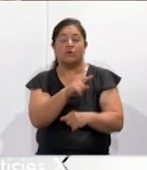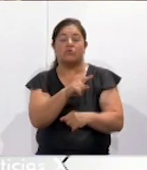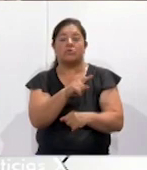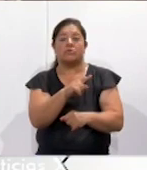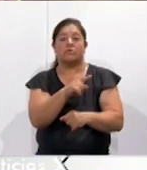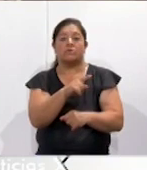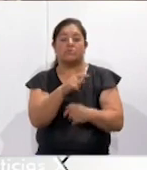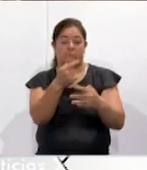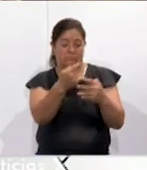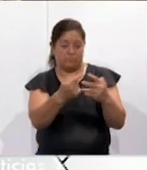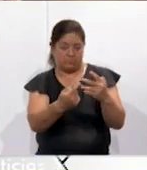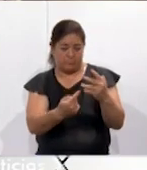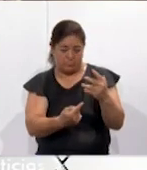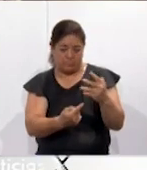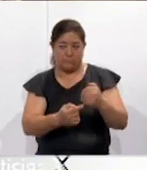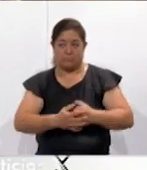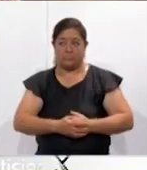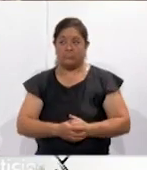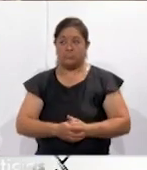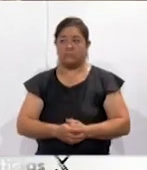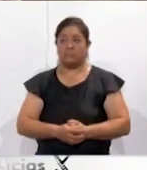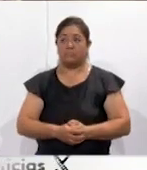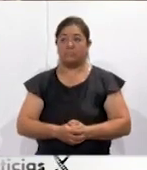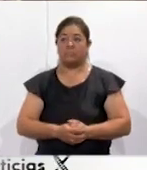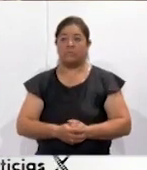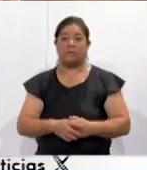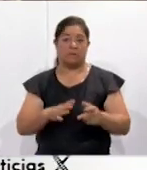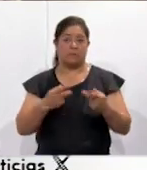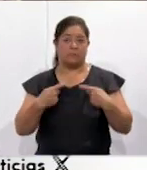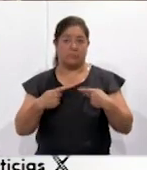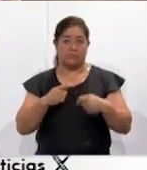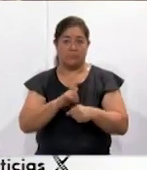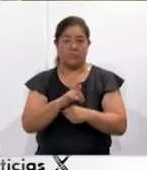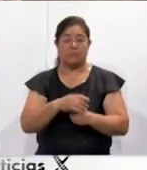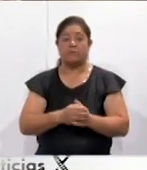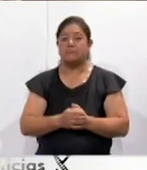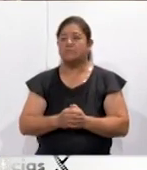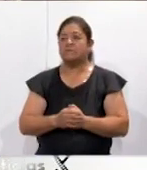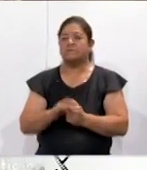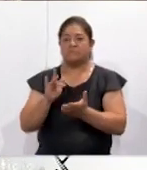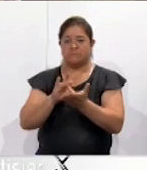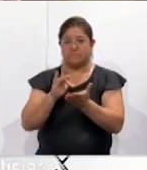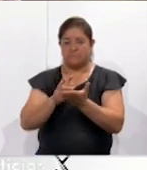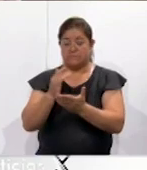Gracias, Nelly. Gracias por recibirnos aquí a tu audiencia que nos está escuchando en estos momentos